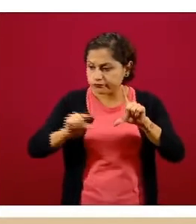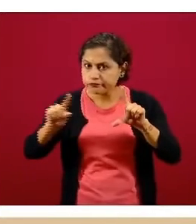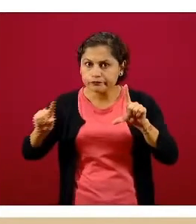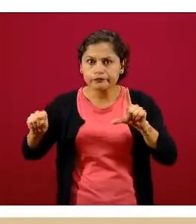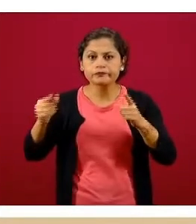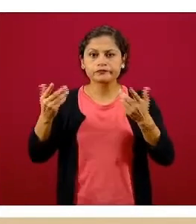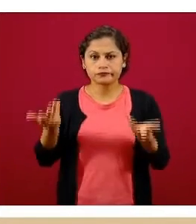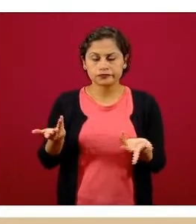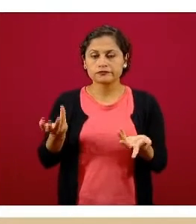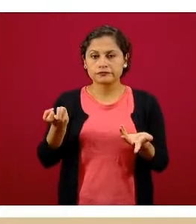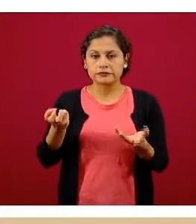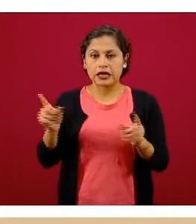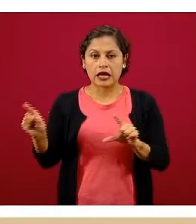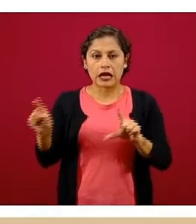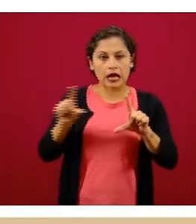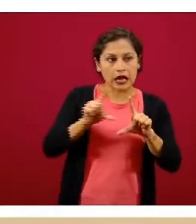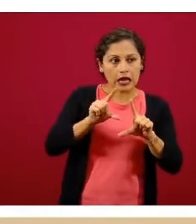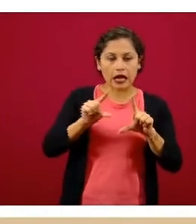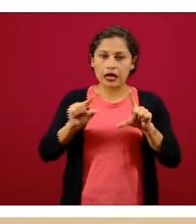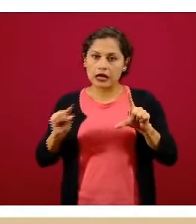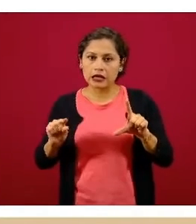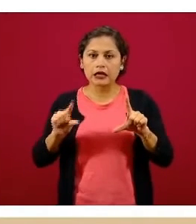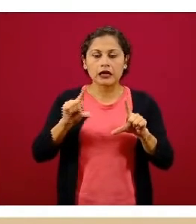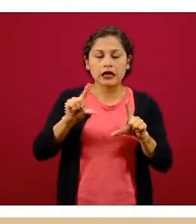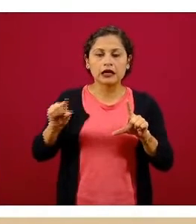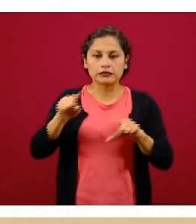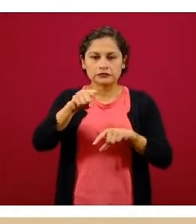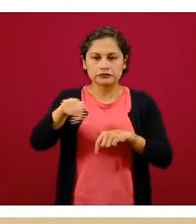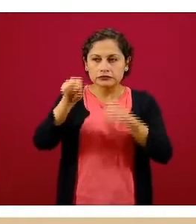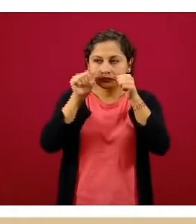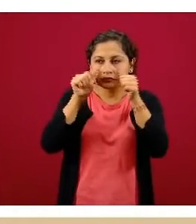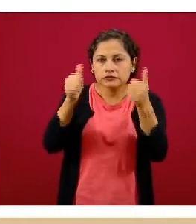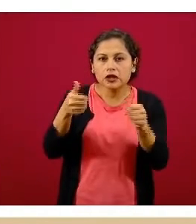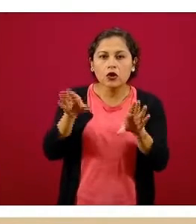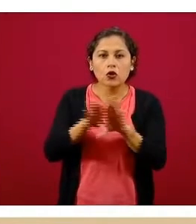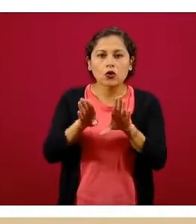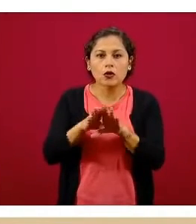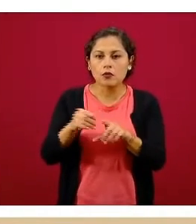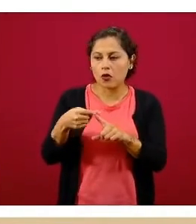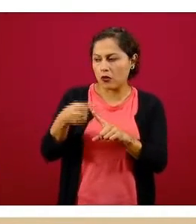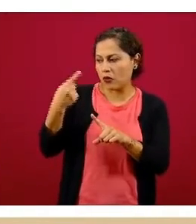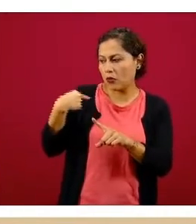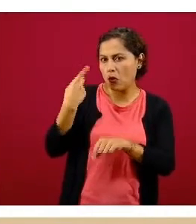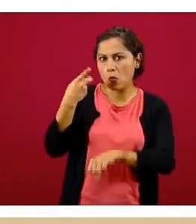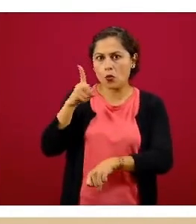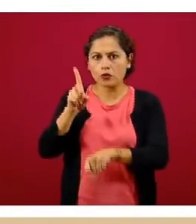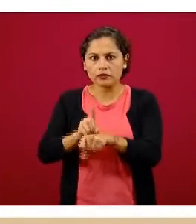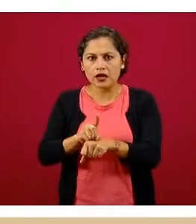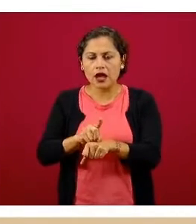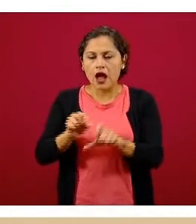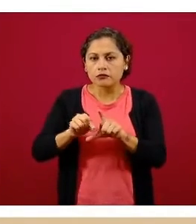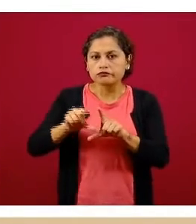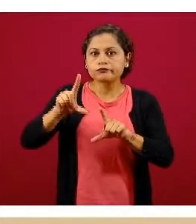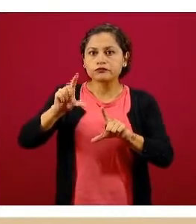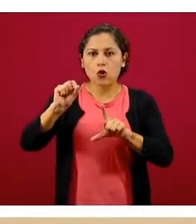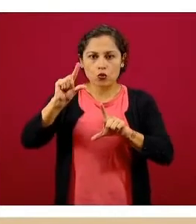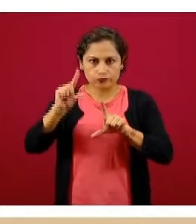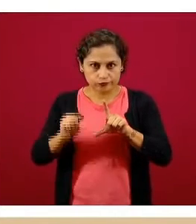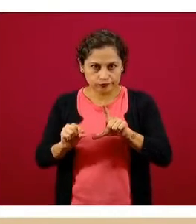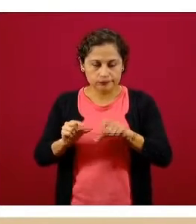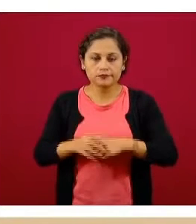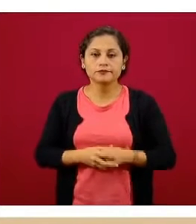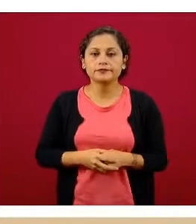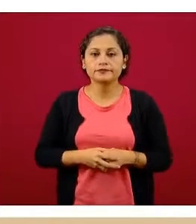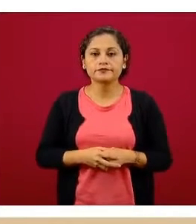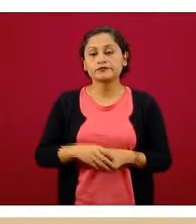si cambió de lugar, si está habiendo un crecimiento importante en las últimas 24 horas o en los últimos días. La siguiente